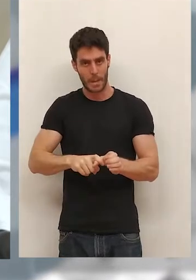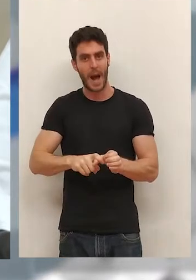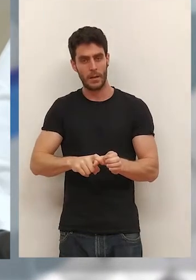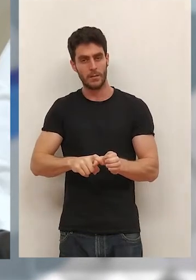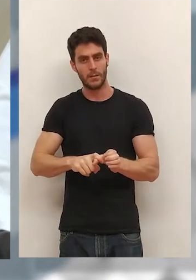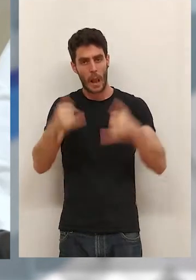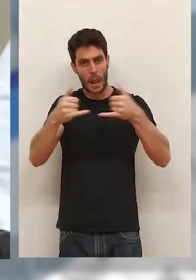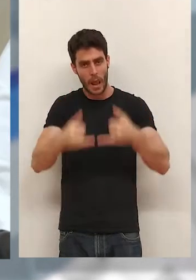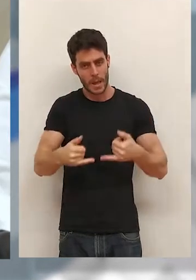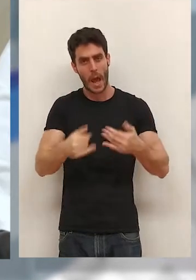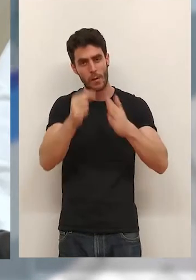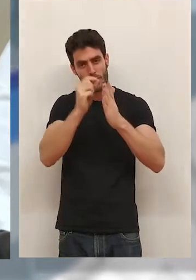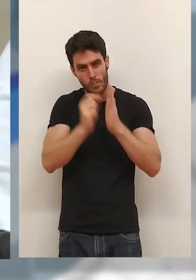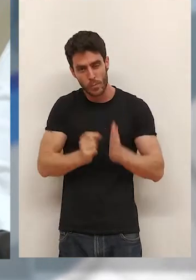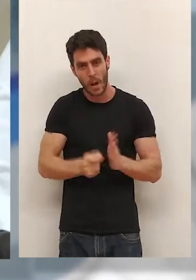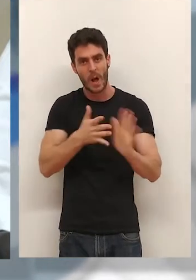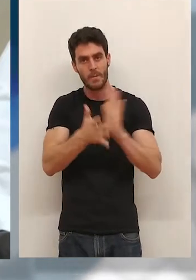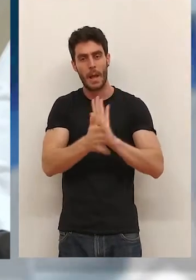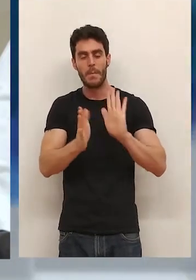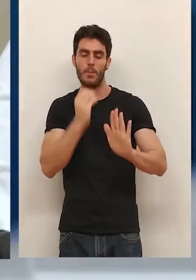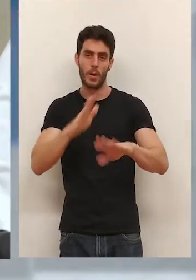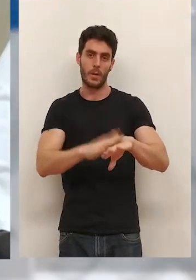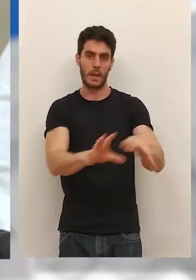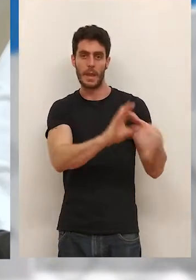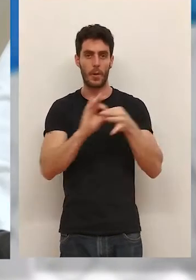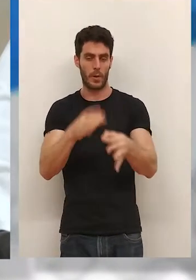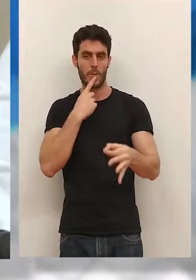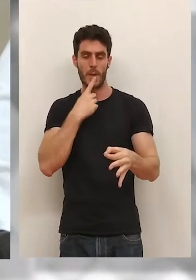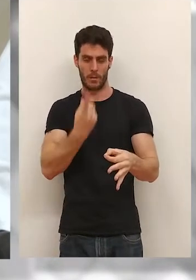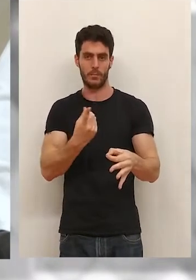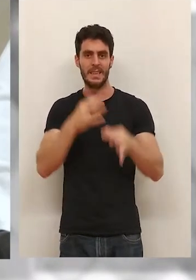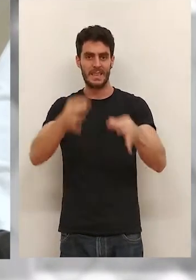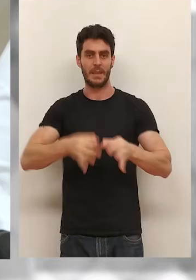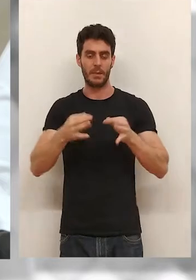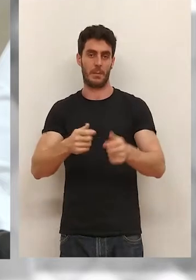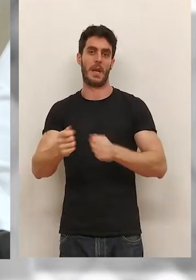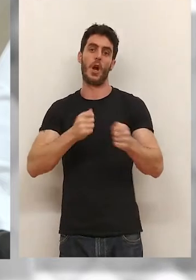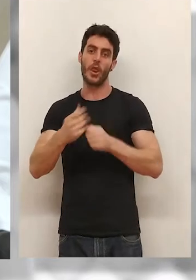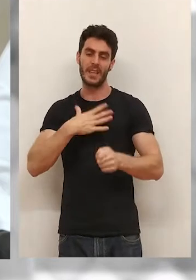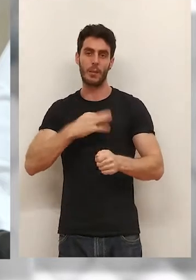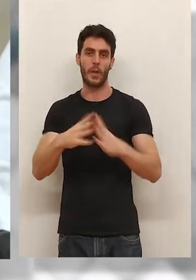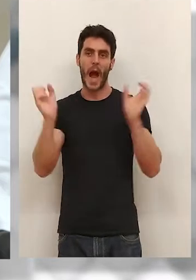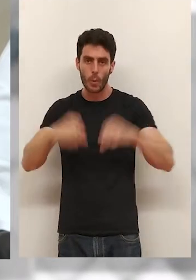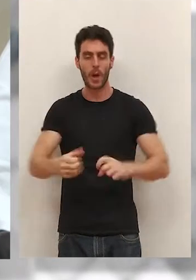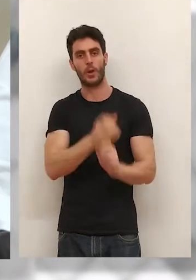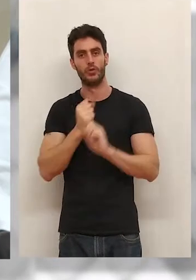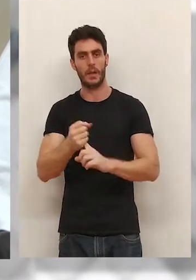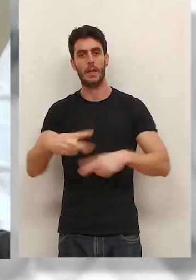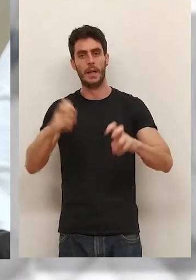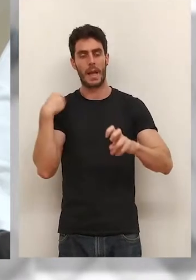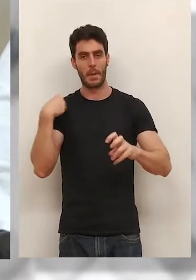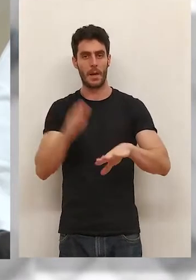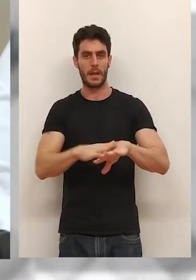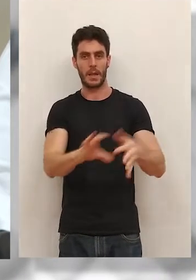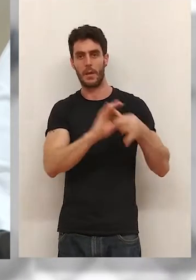esas líneas pero como siempre ha dicho Izquierda Unida siempre hay tiempo para negociar, para llegar a acuerdos y en ese sentido la disposición